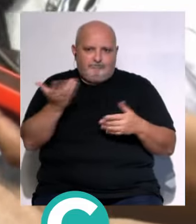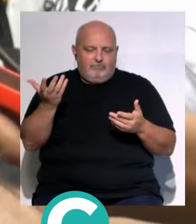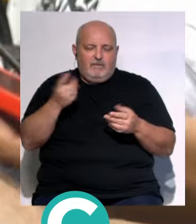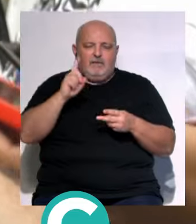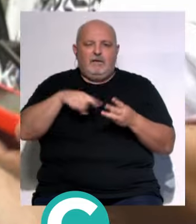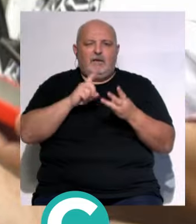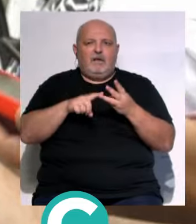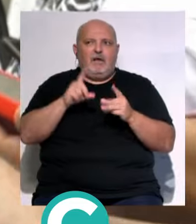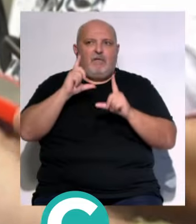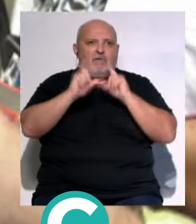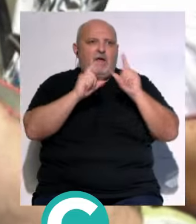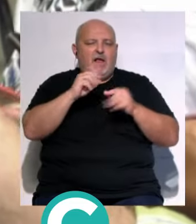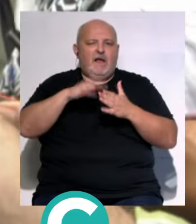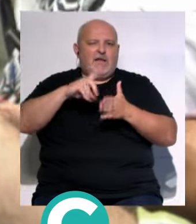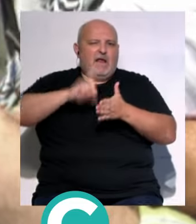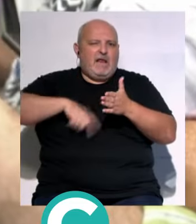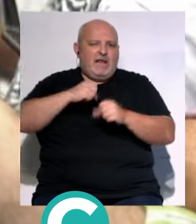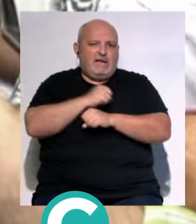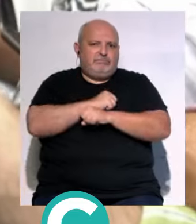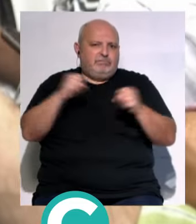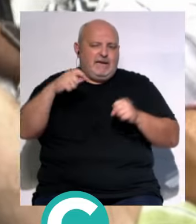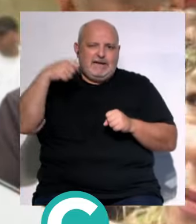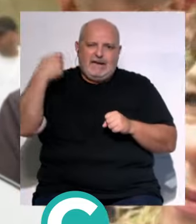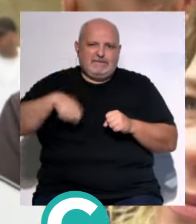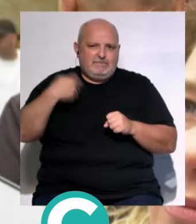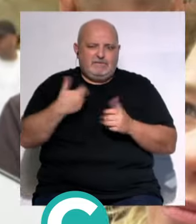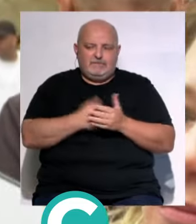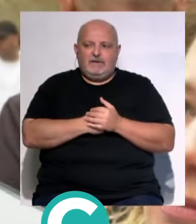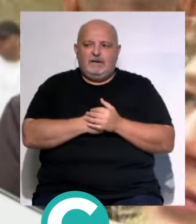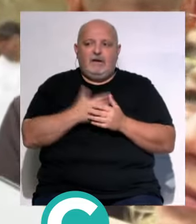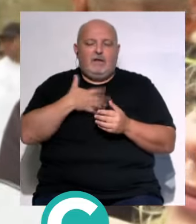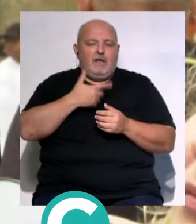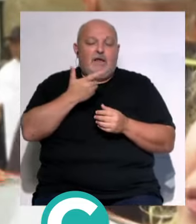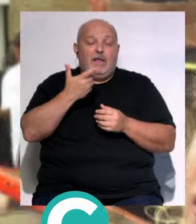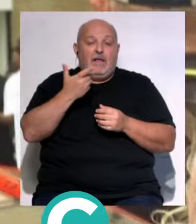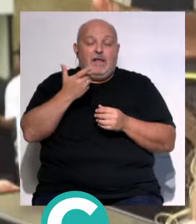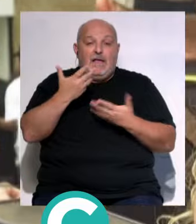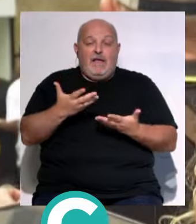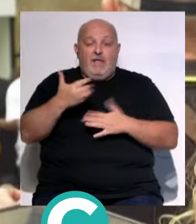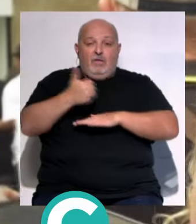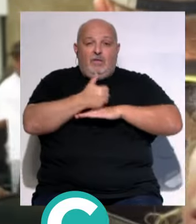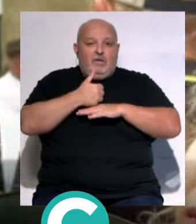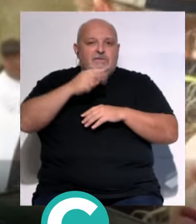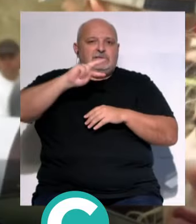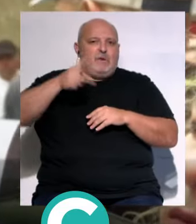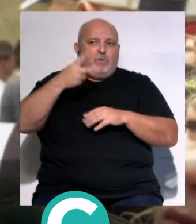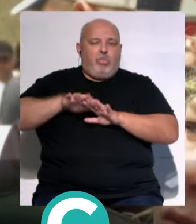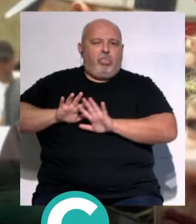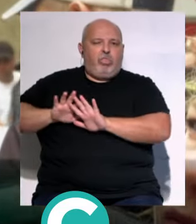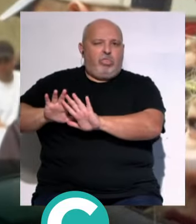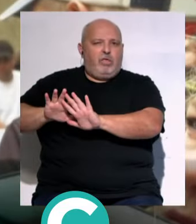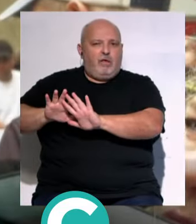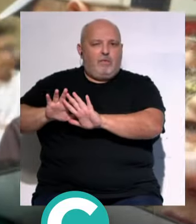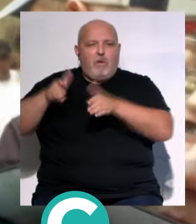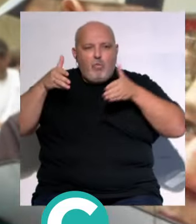vez más se tienen que ir de sus casas... ...porque los alquileres suben y no son asumibles. No puede ser es que tengamos a la ciudadanía como segundo plano... ...y se haga